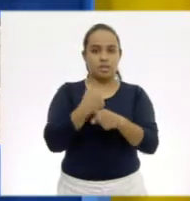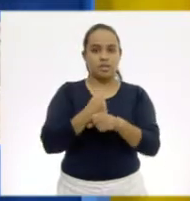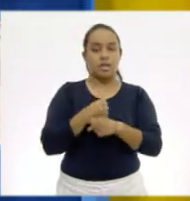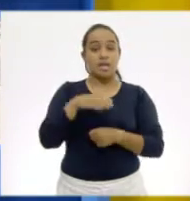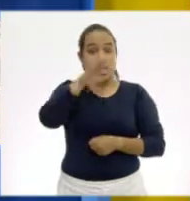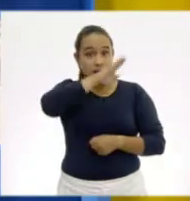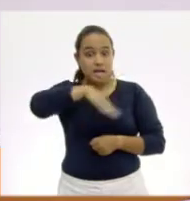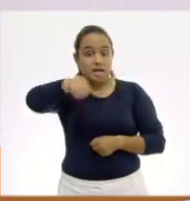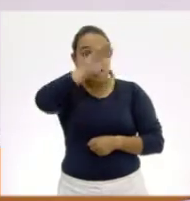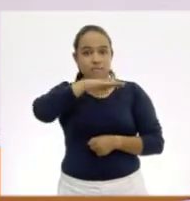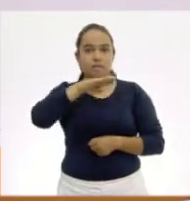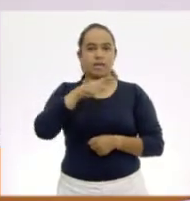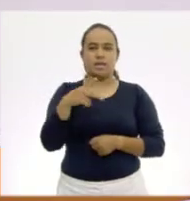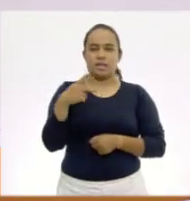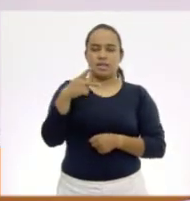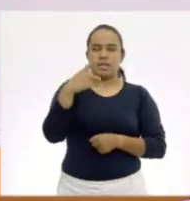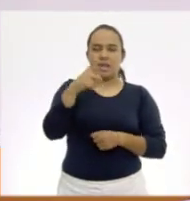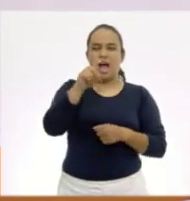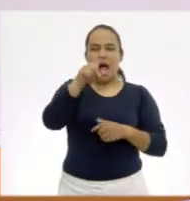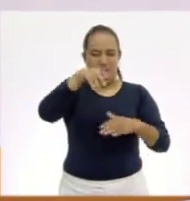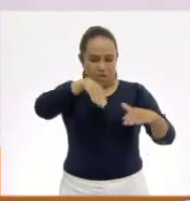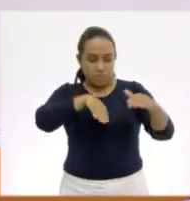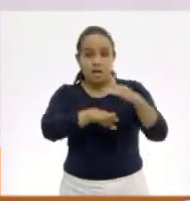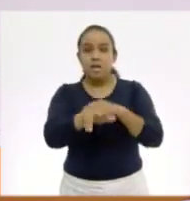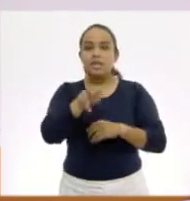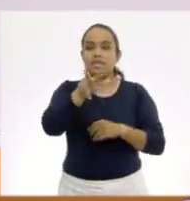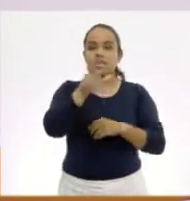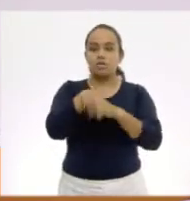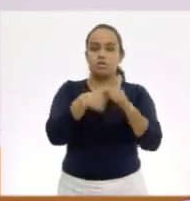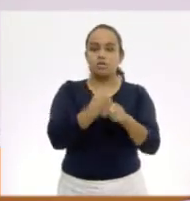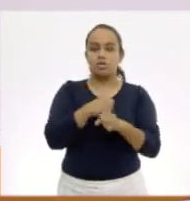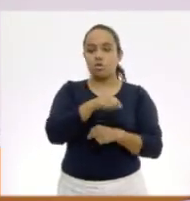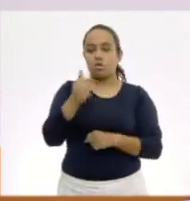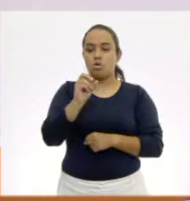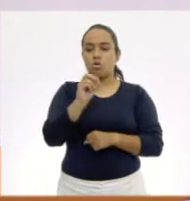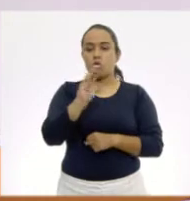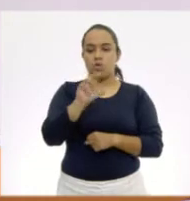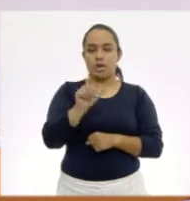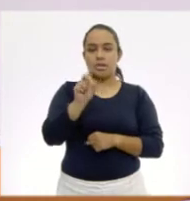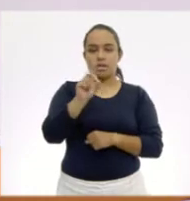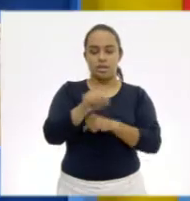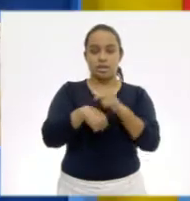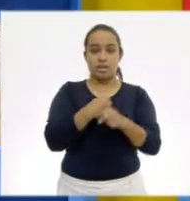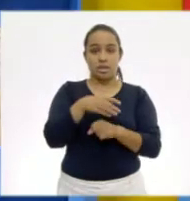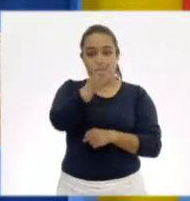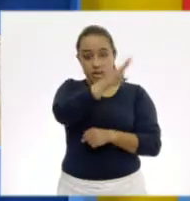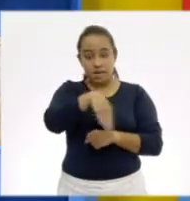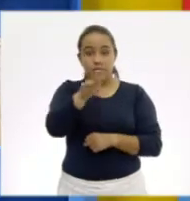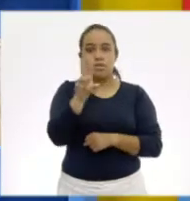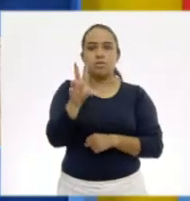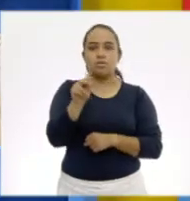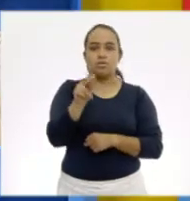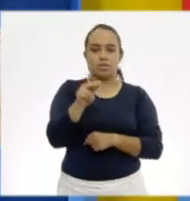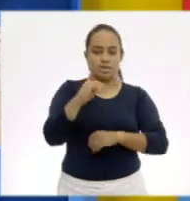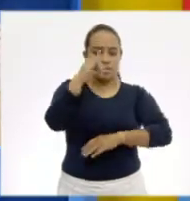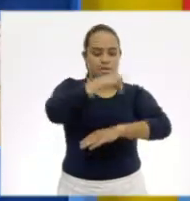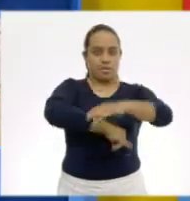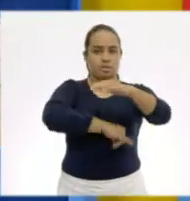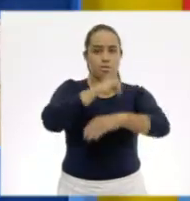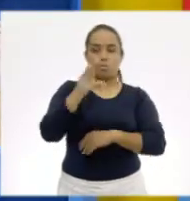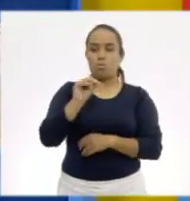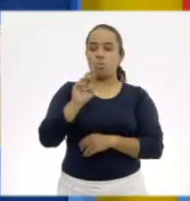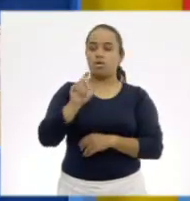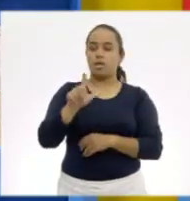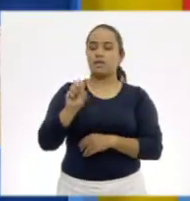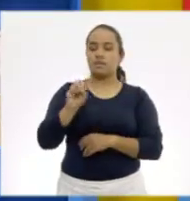elefante marino vivía 18 años. La horca, 30 años. El elefante, 80. Y la ballena boreal,